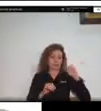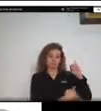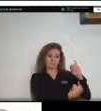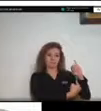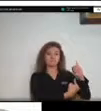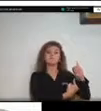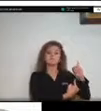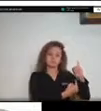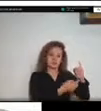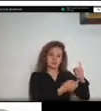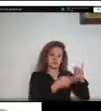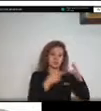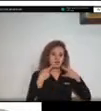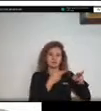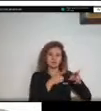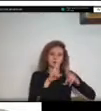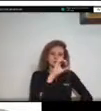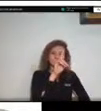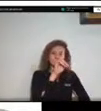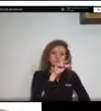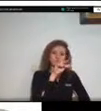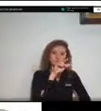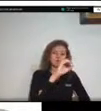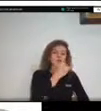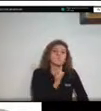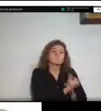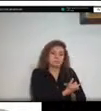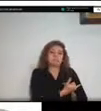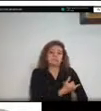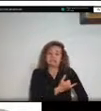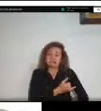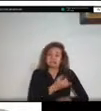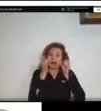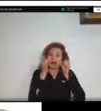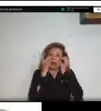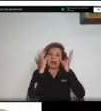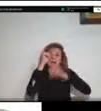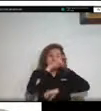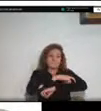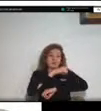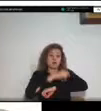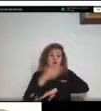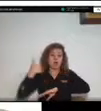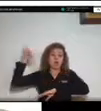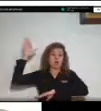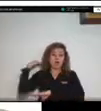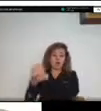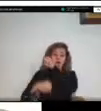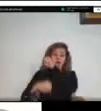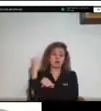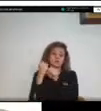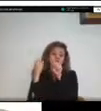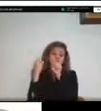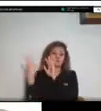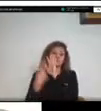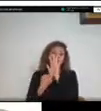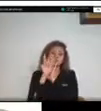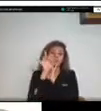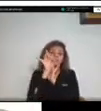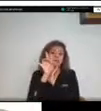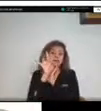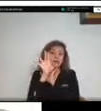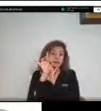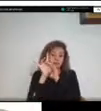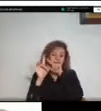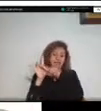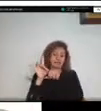se presentó una pérdida de contención por un atentado terrorista en el año 2015 pues estas son imágenes aéreas no estamos